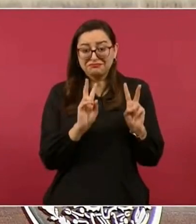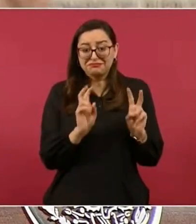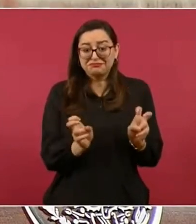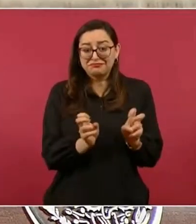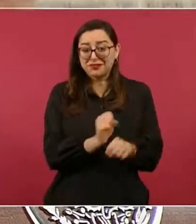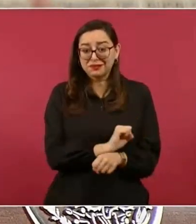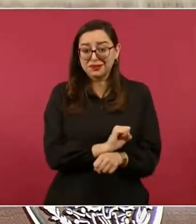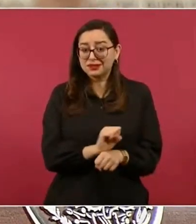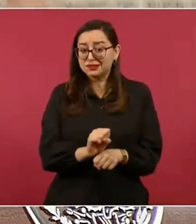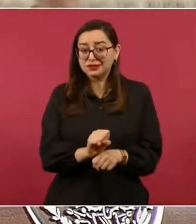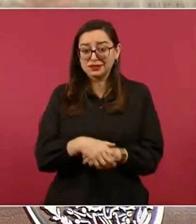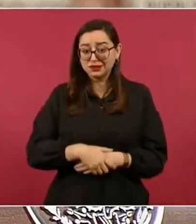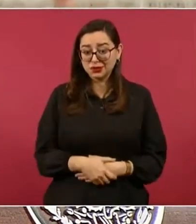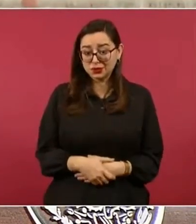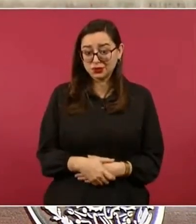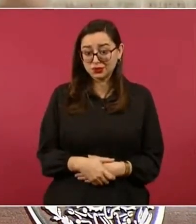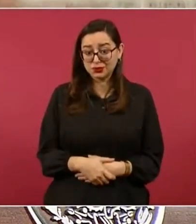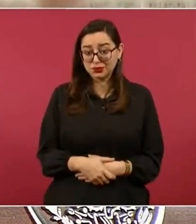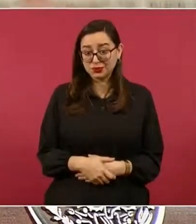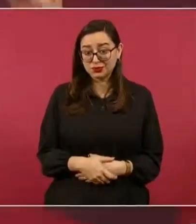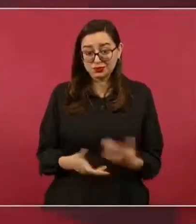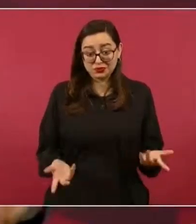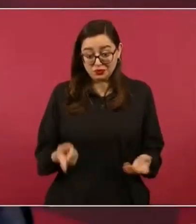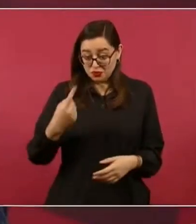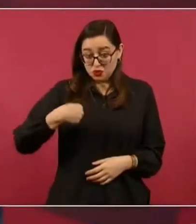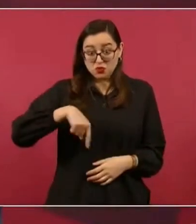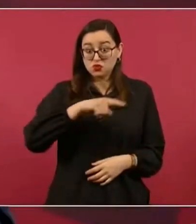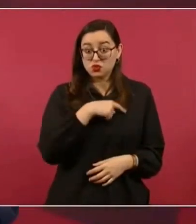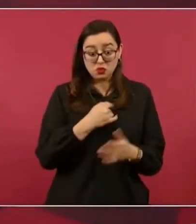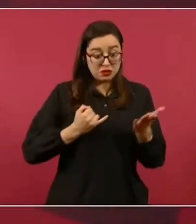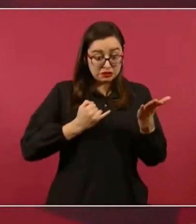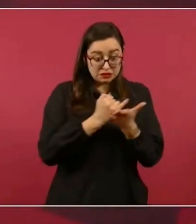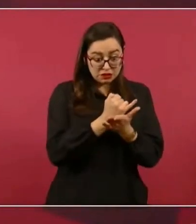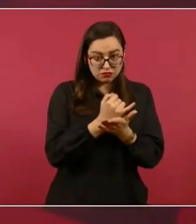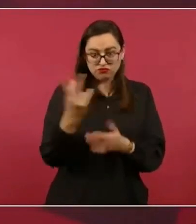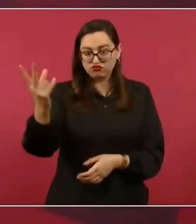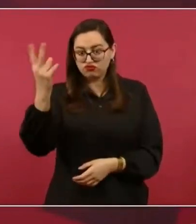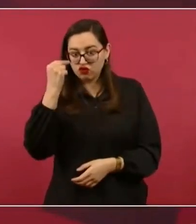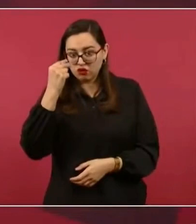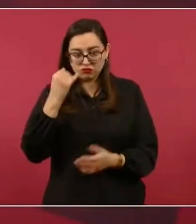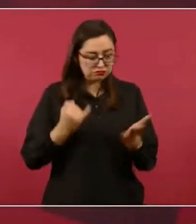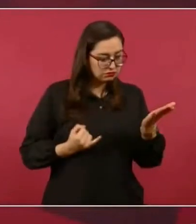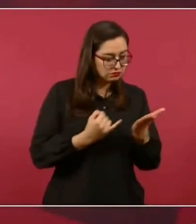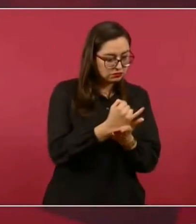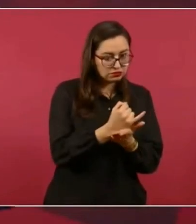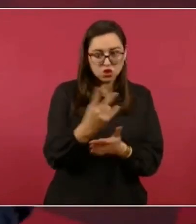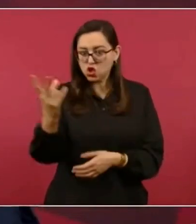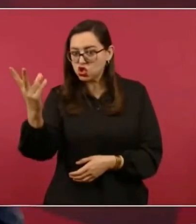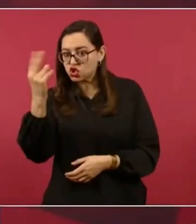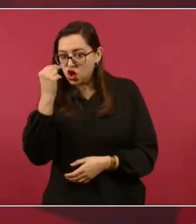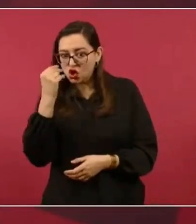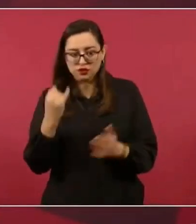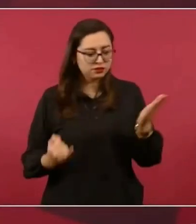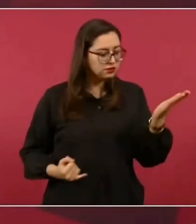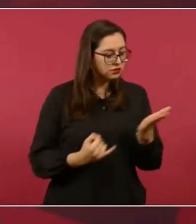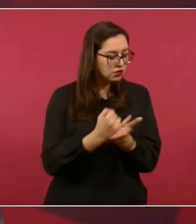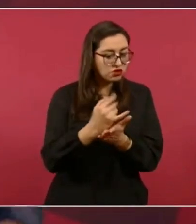Ellos, todo lo que hagamos, les parece mal, porque todas estas agencias